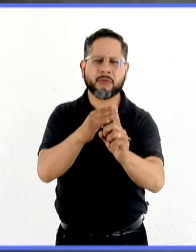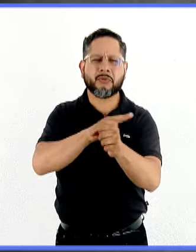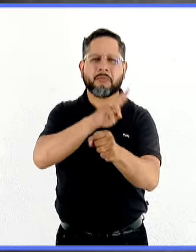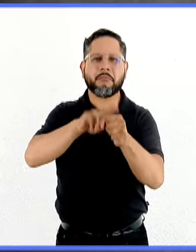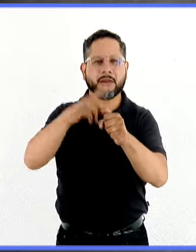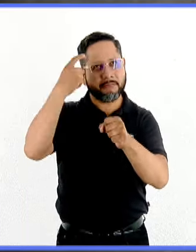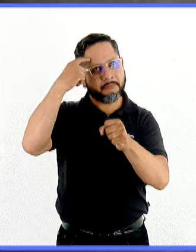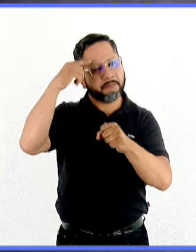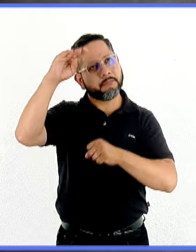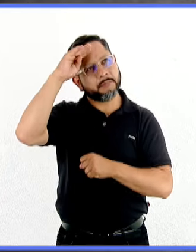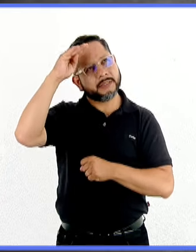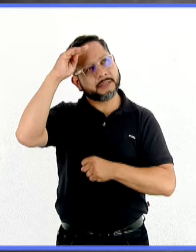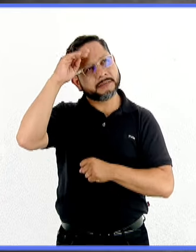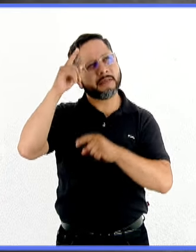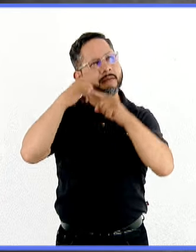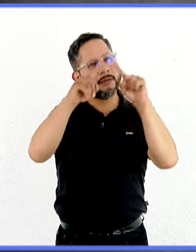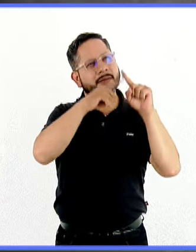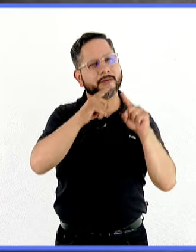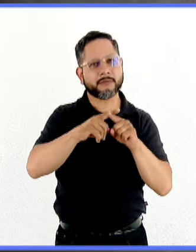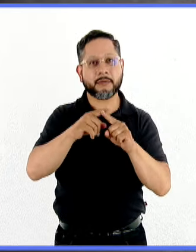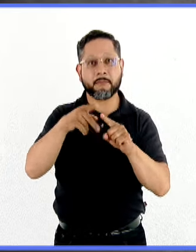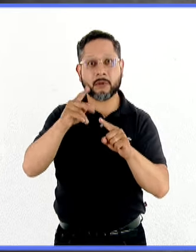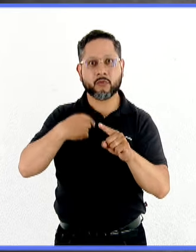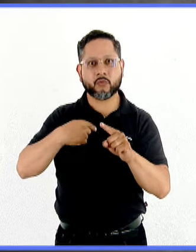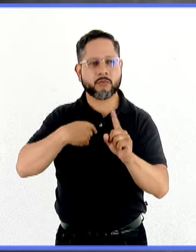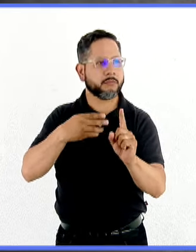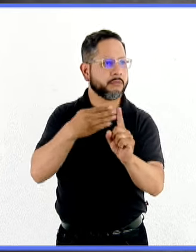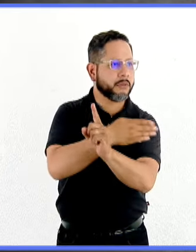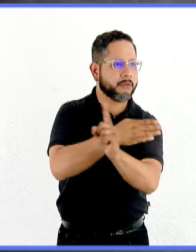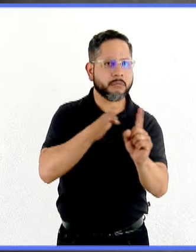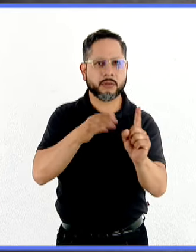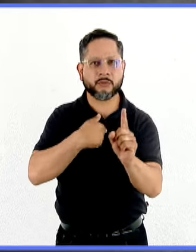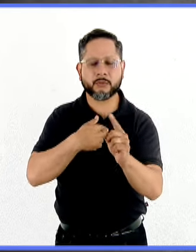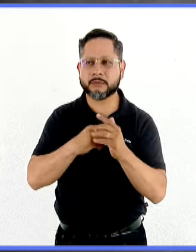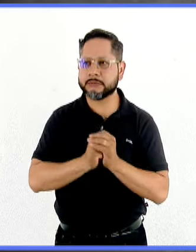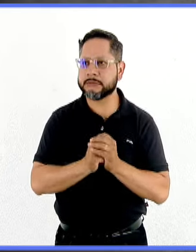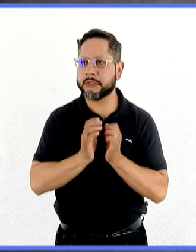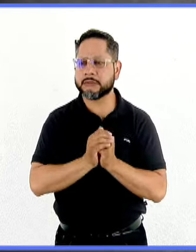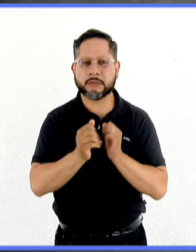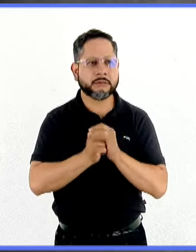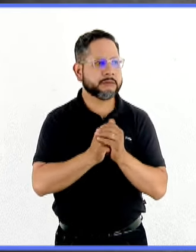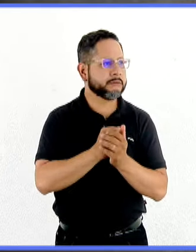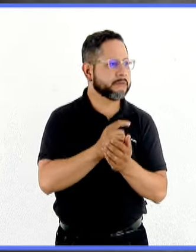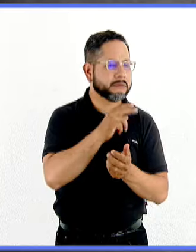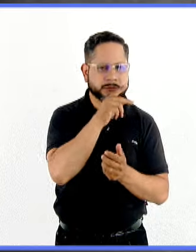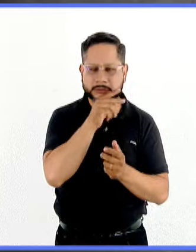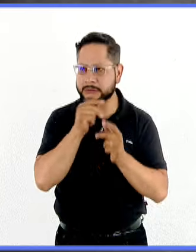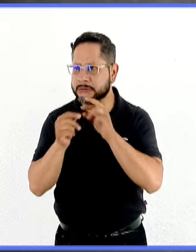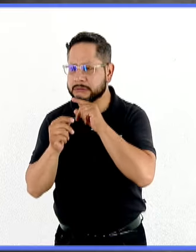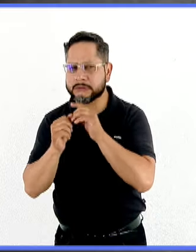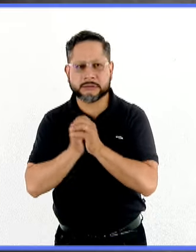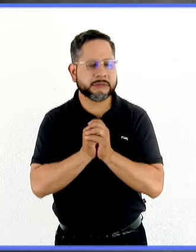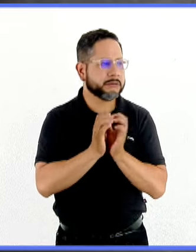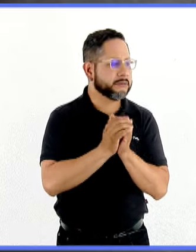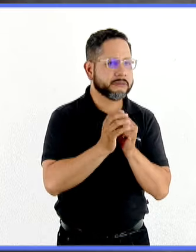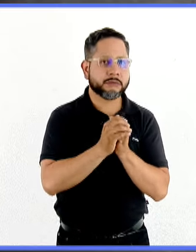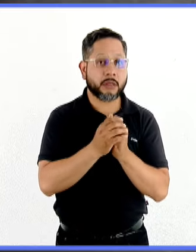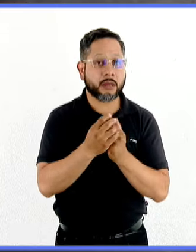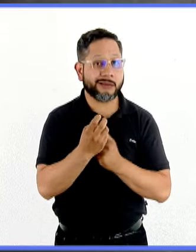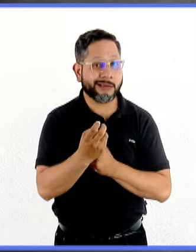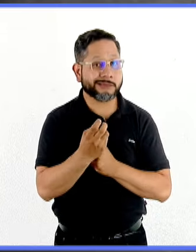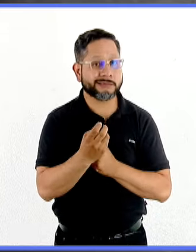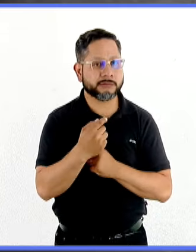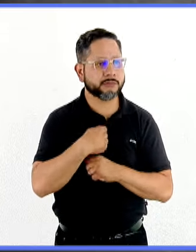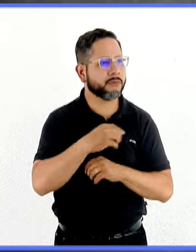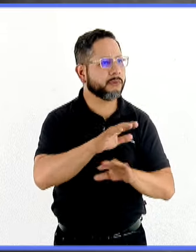pero cuando estos son recurrentes y me generan ansiedad, sobre todo eso es una parte muy importante, la ansiedad que el sujeto experimenta, a pesar